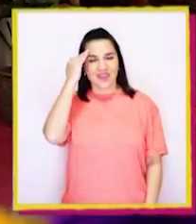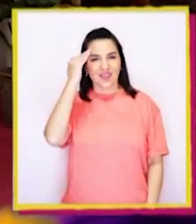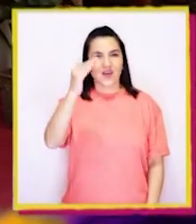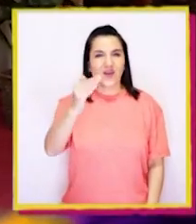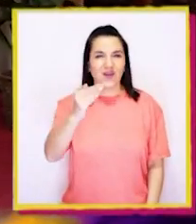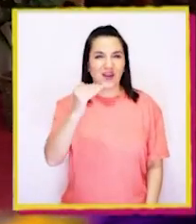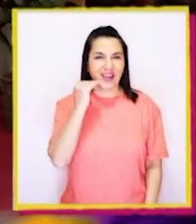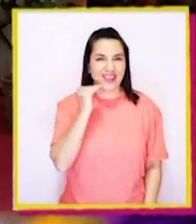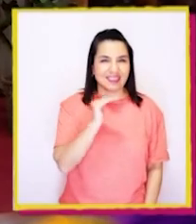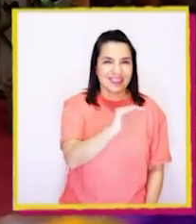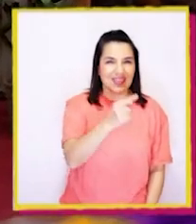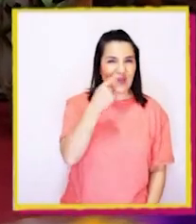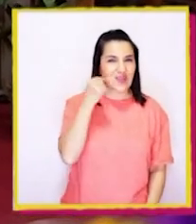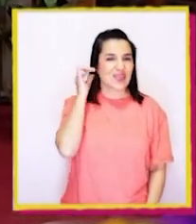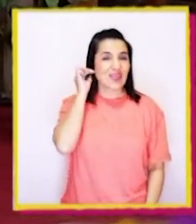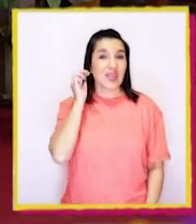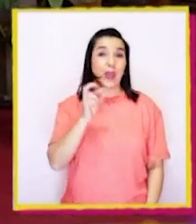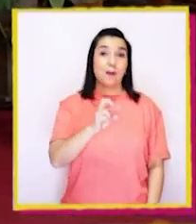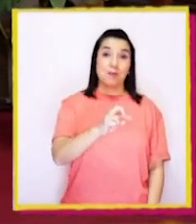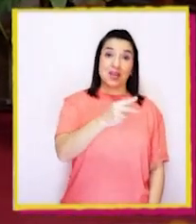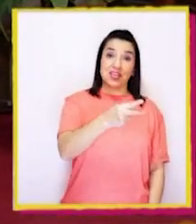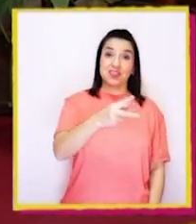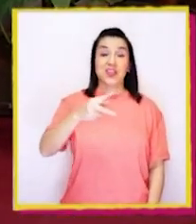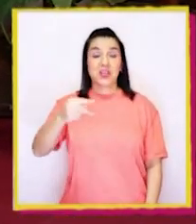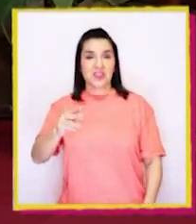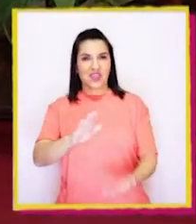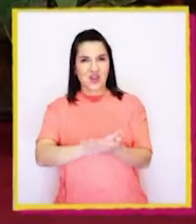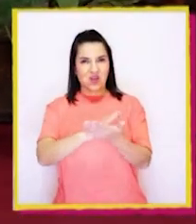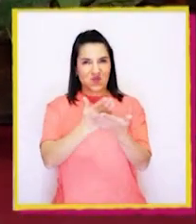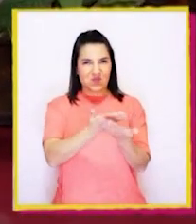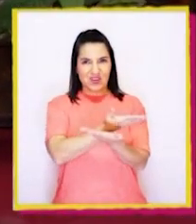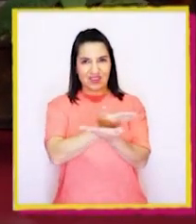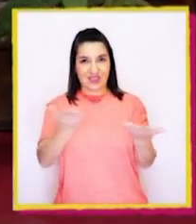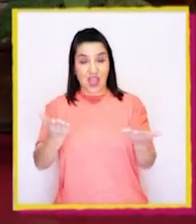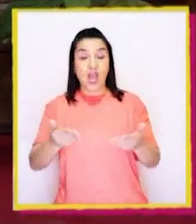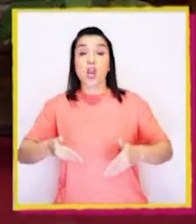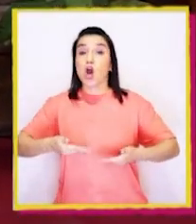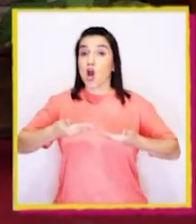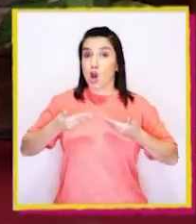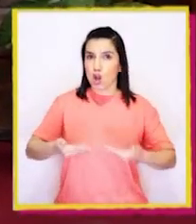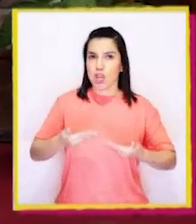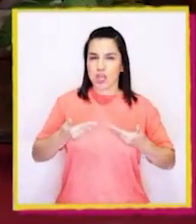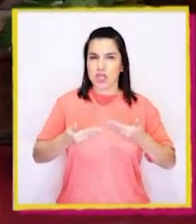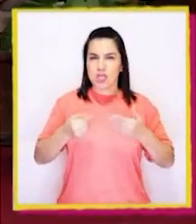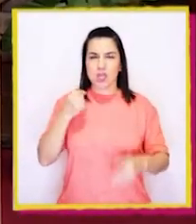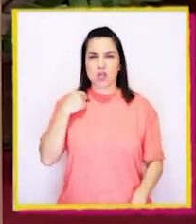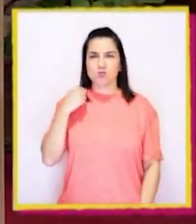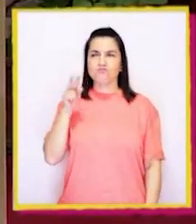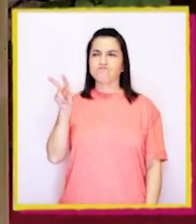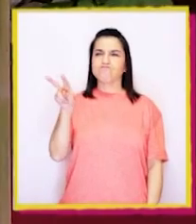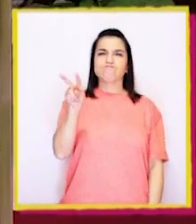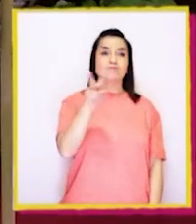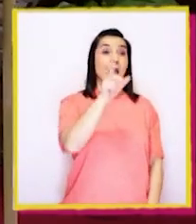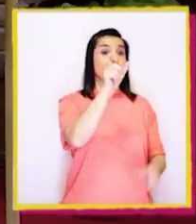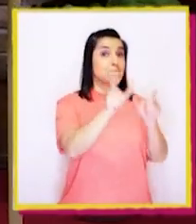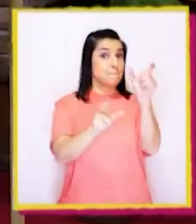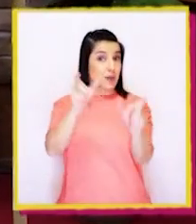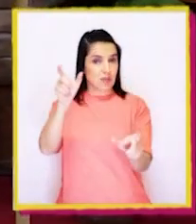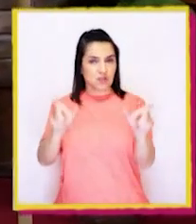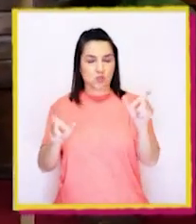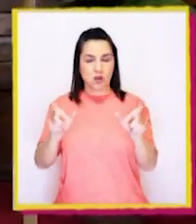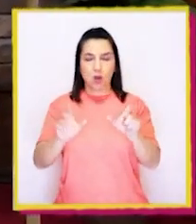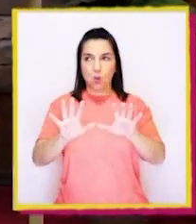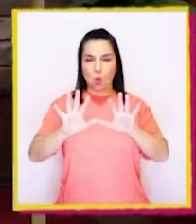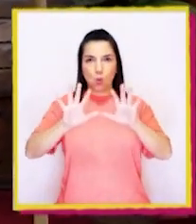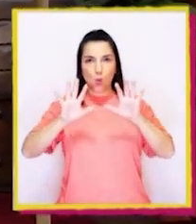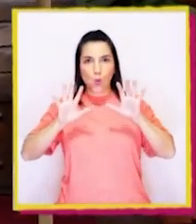¡Hola niños y niñas de Prekinder y Kinder! ¿Cómo están? Hoy me vine observando a las personas a mi alrededor y es